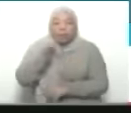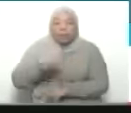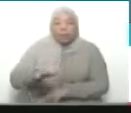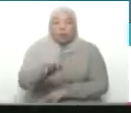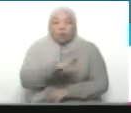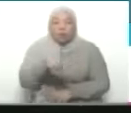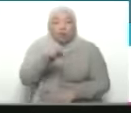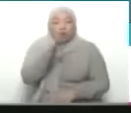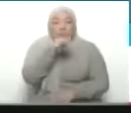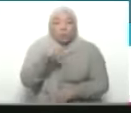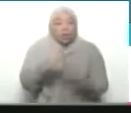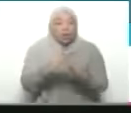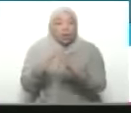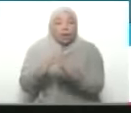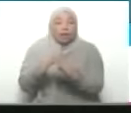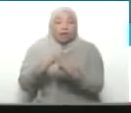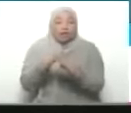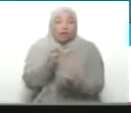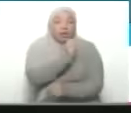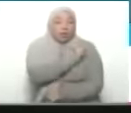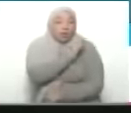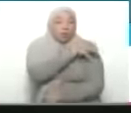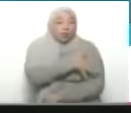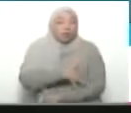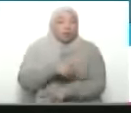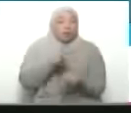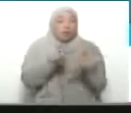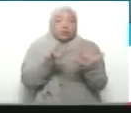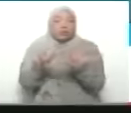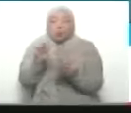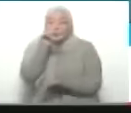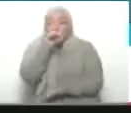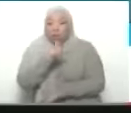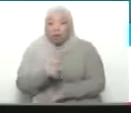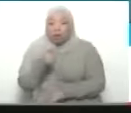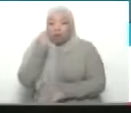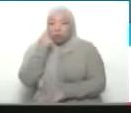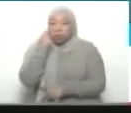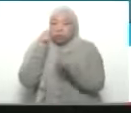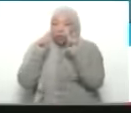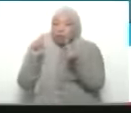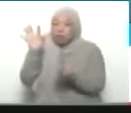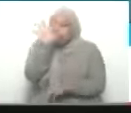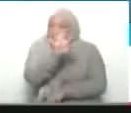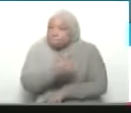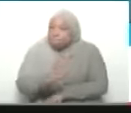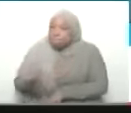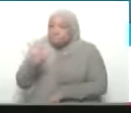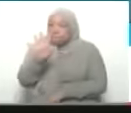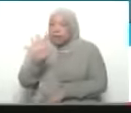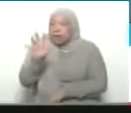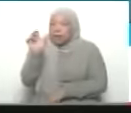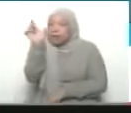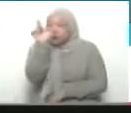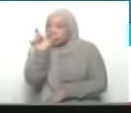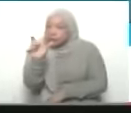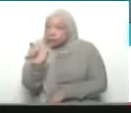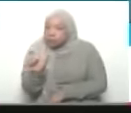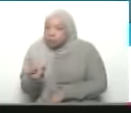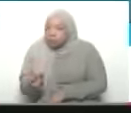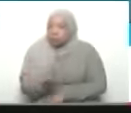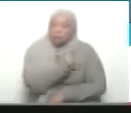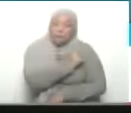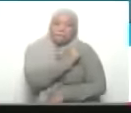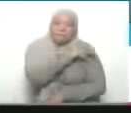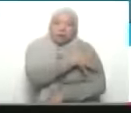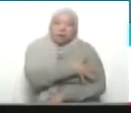palestino. 75 años. ustedes ven el mapa, pudiéramos mostrar el mapa,